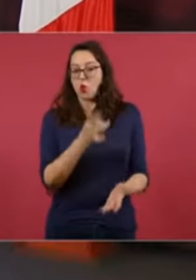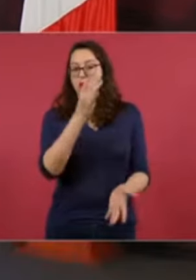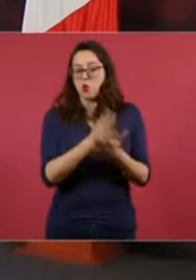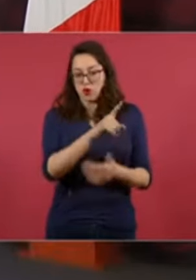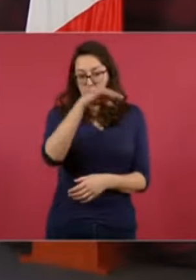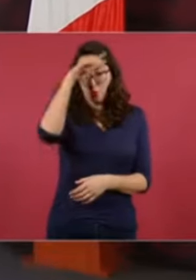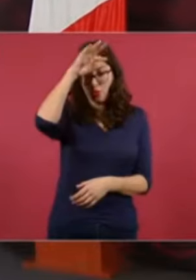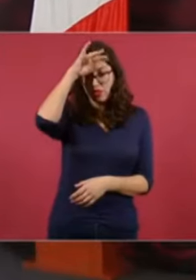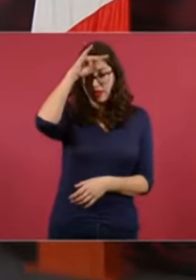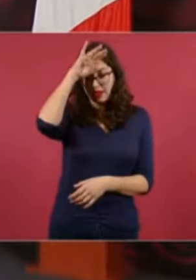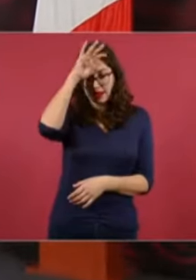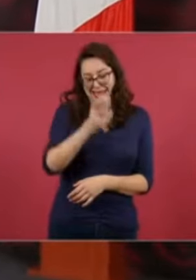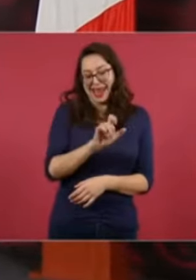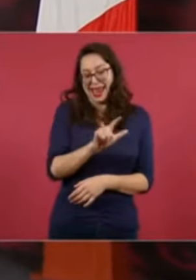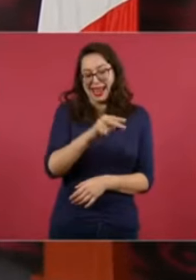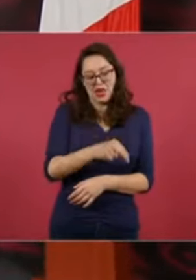para que